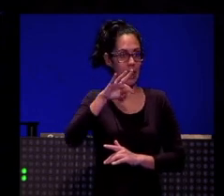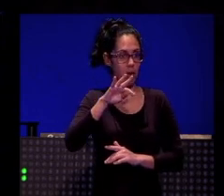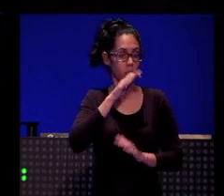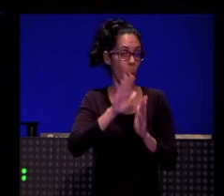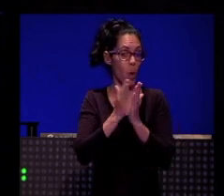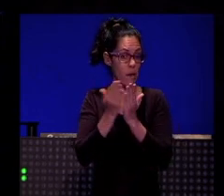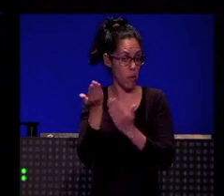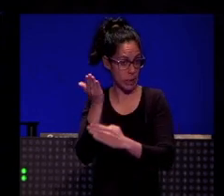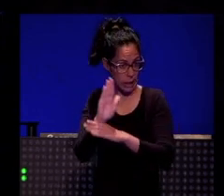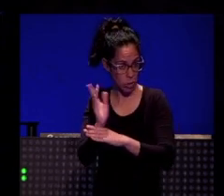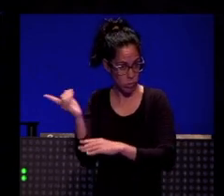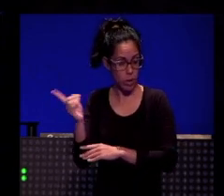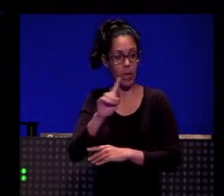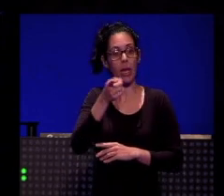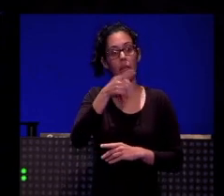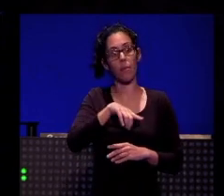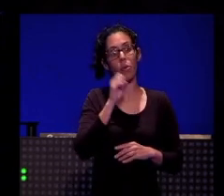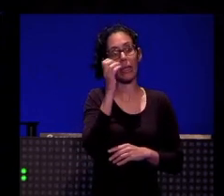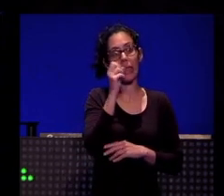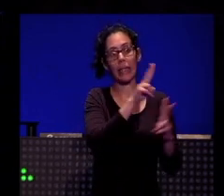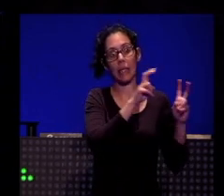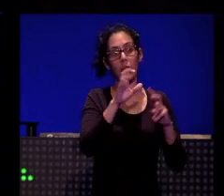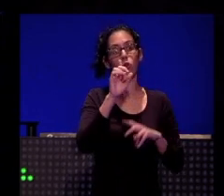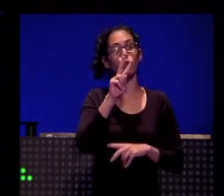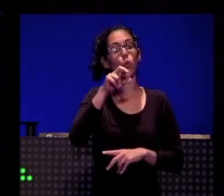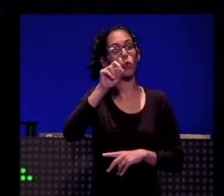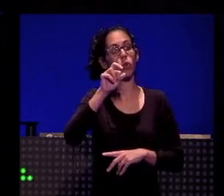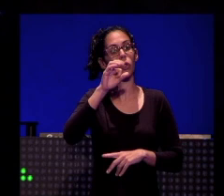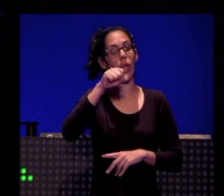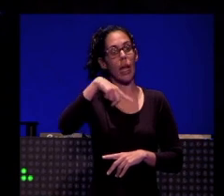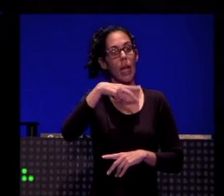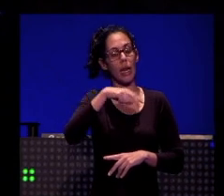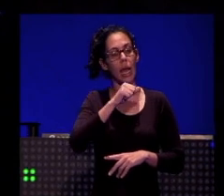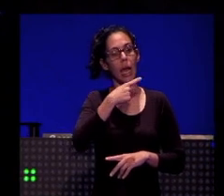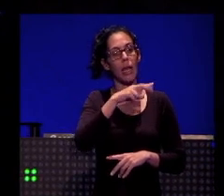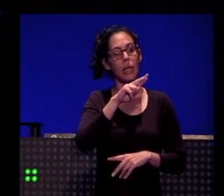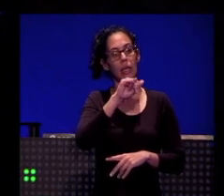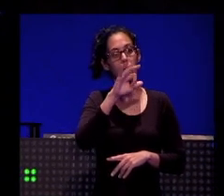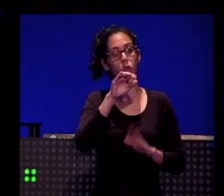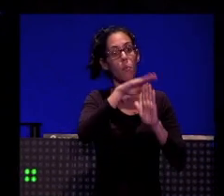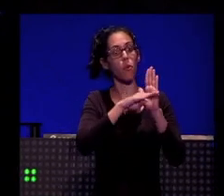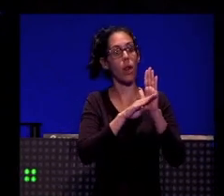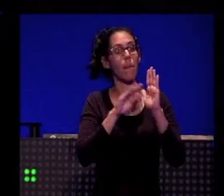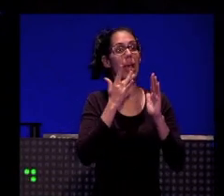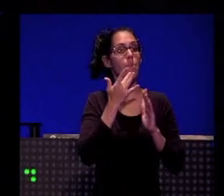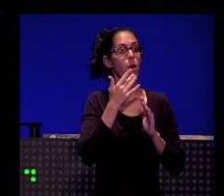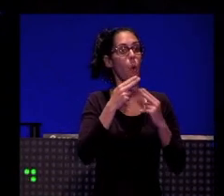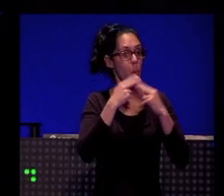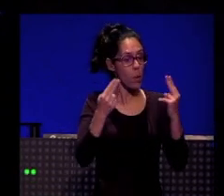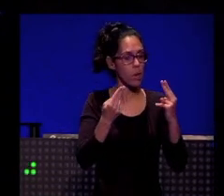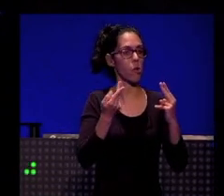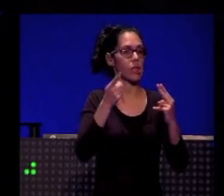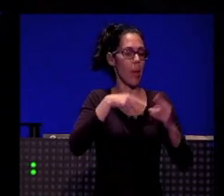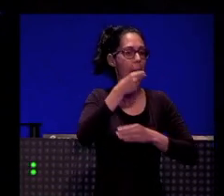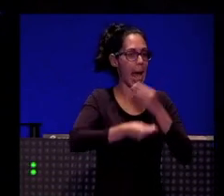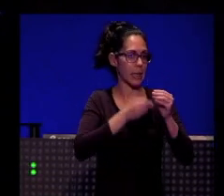8M también hicimos una charla temática con Susana Griso y varias compañeras de Espejo Público. Y bueno, todo lo que vaya surgiendo, que sea